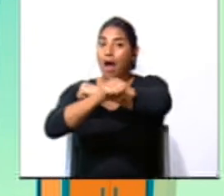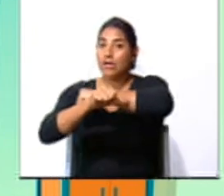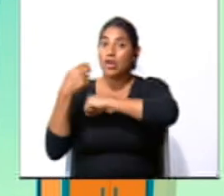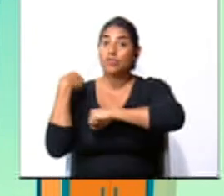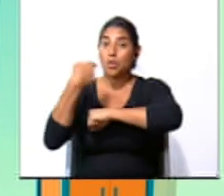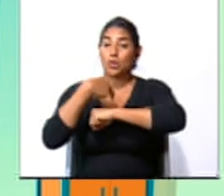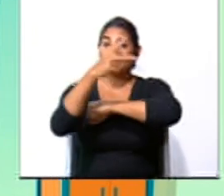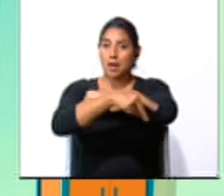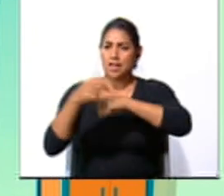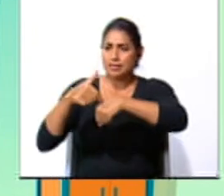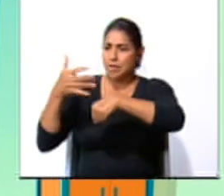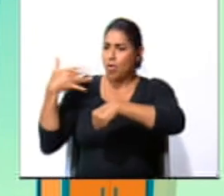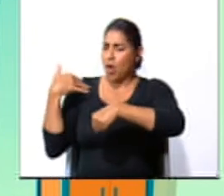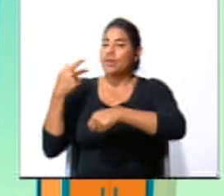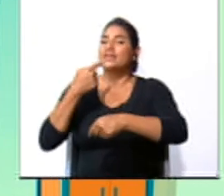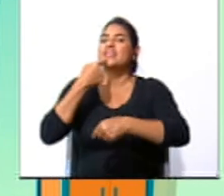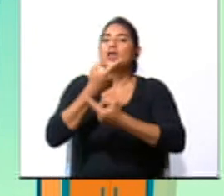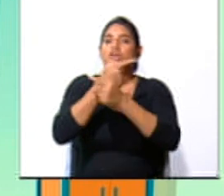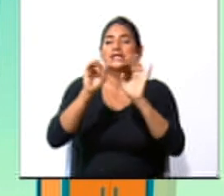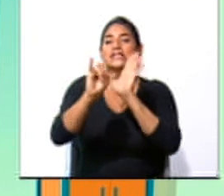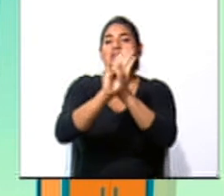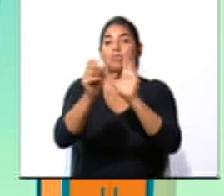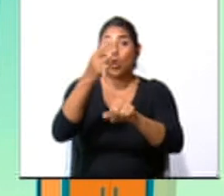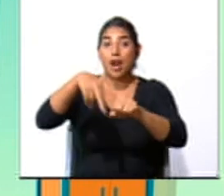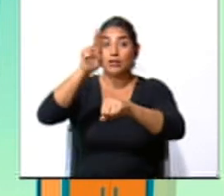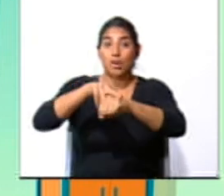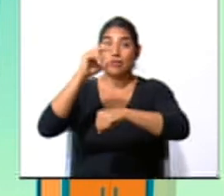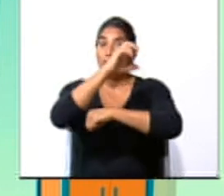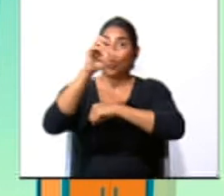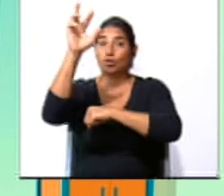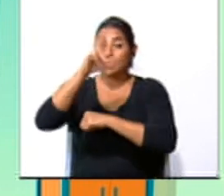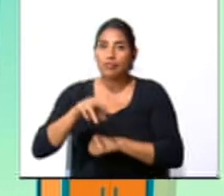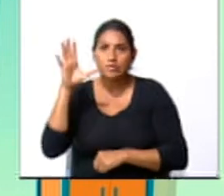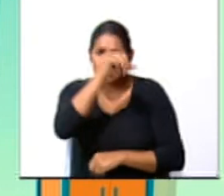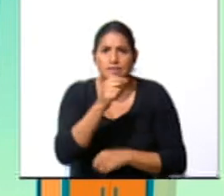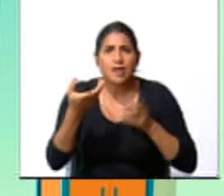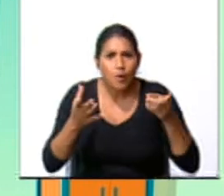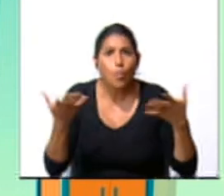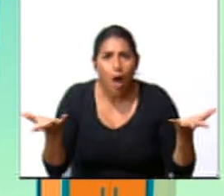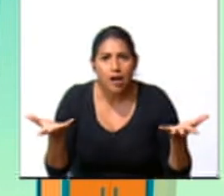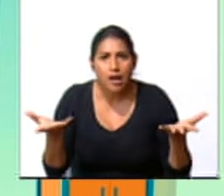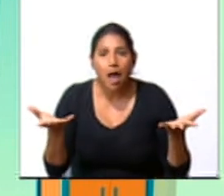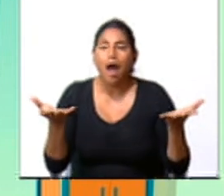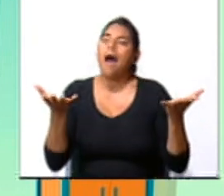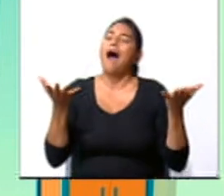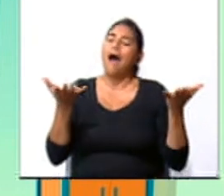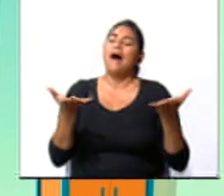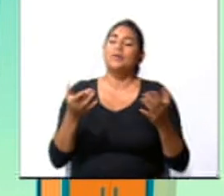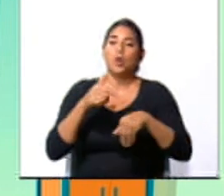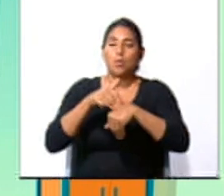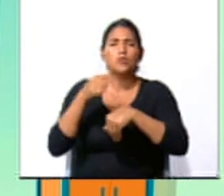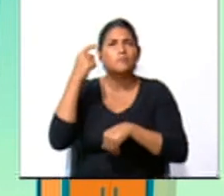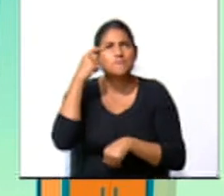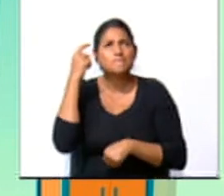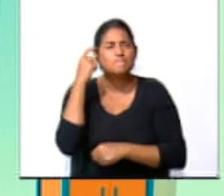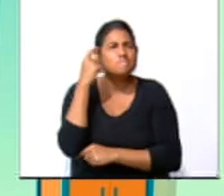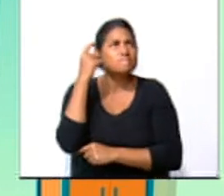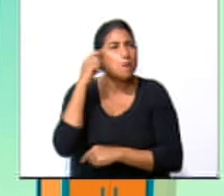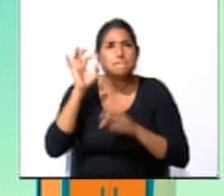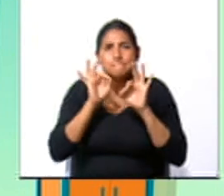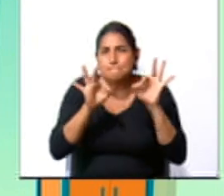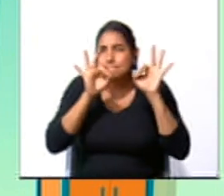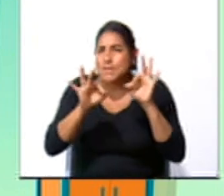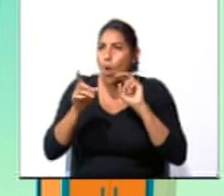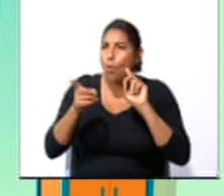recientemente fue declarada símbolo nacional de Costa Rica. ¿Ya saben cuál es? Bueno, mientras piensan muy bien